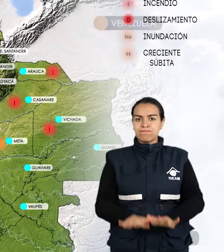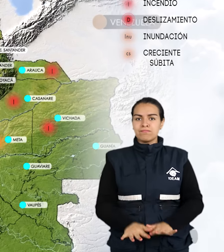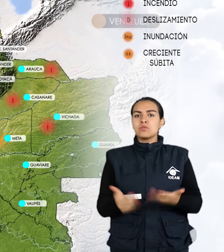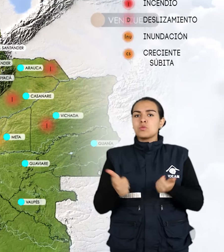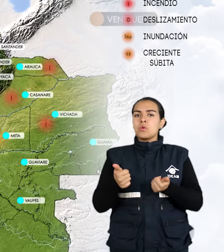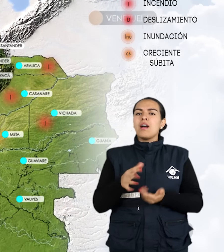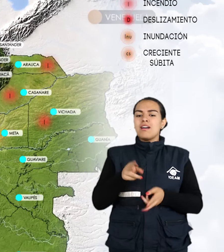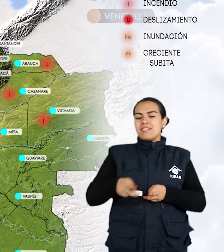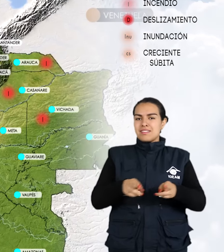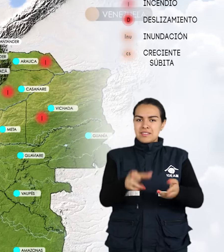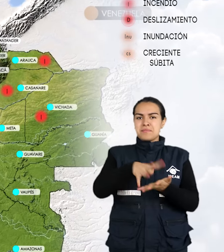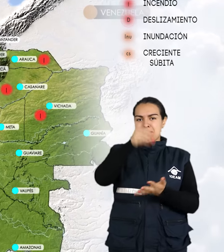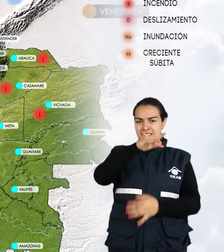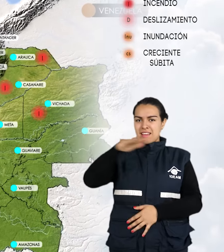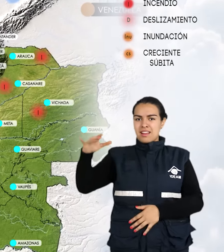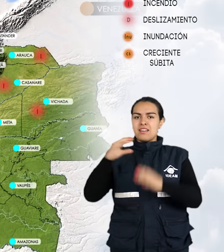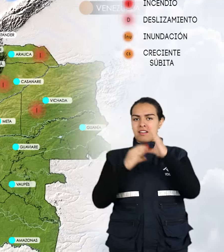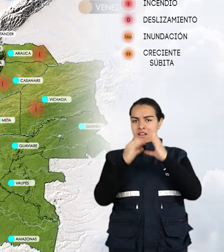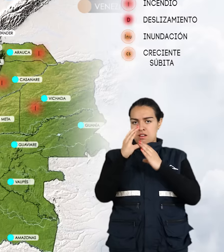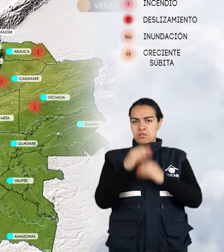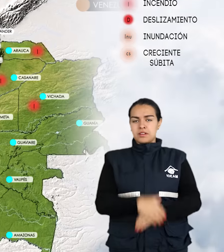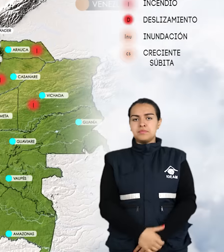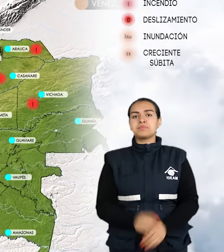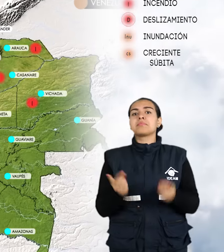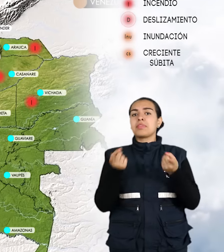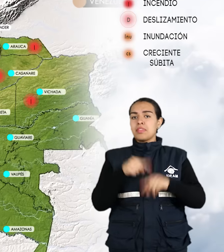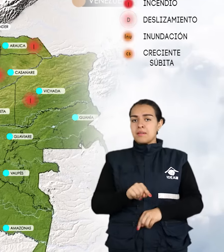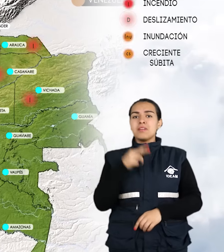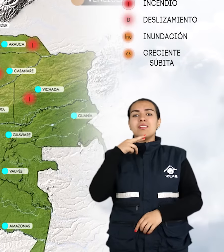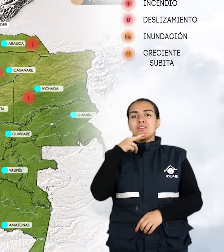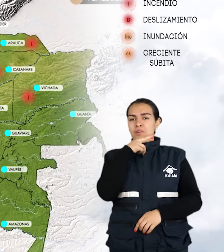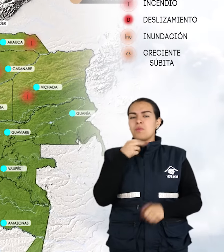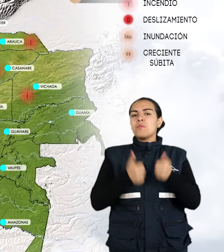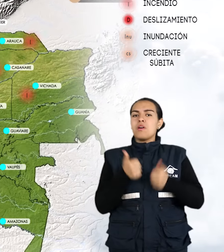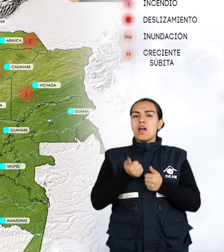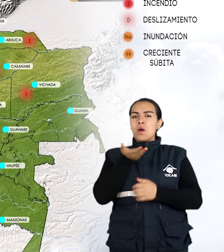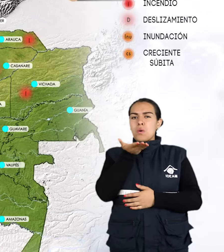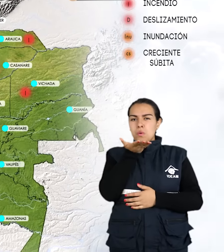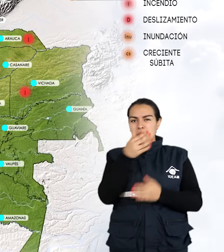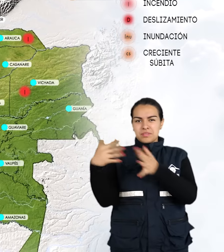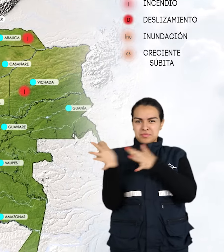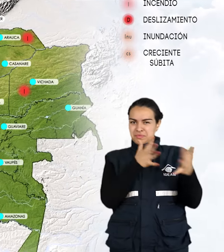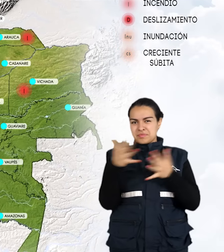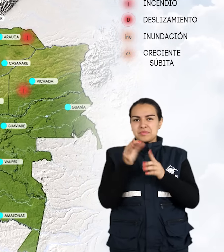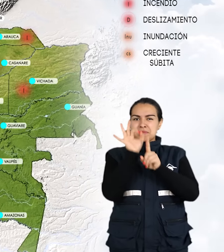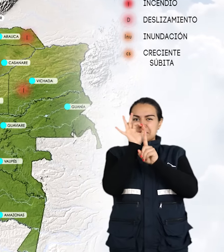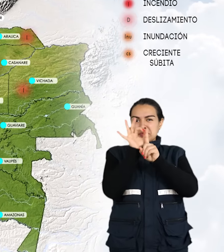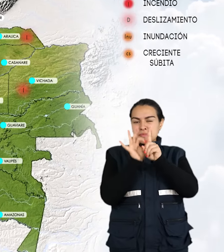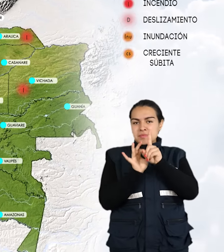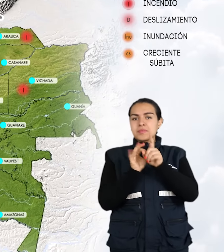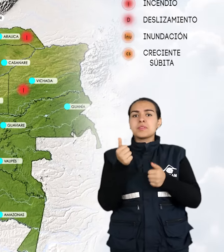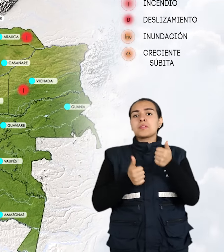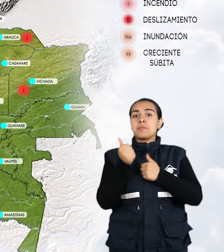cuencas de los ríos Magdalena y Cauca y en alerta roja por viento y oleaje con valores por encima de lo normal, el mar